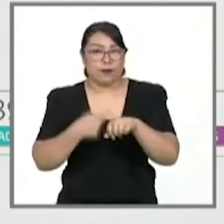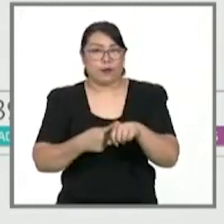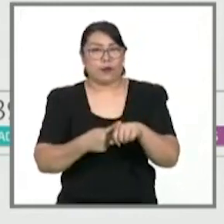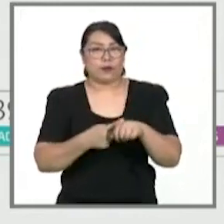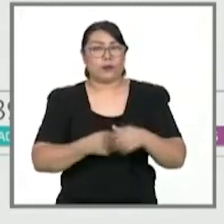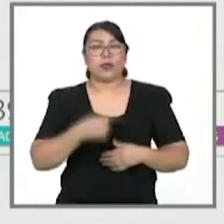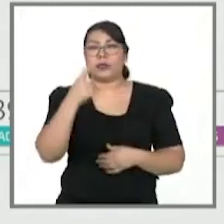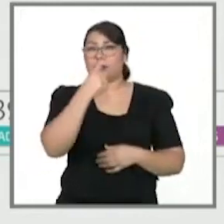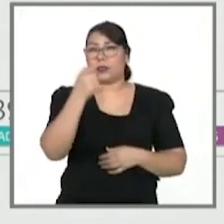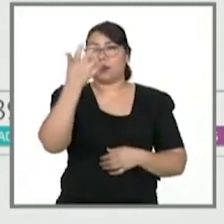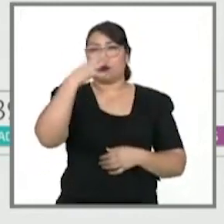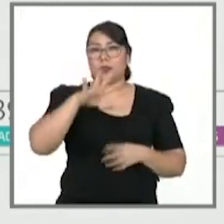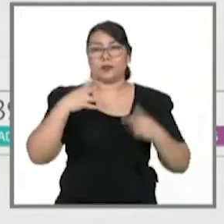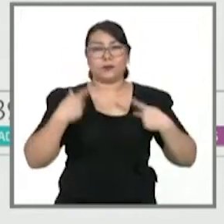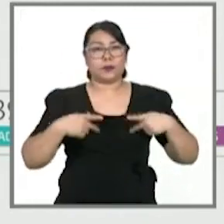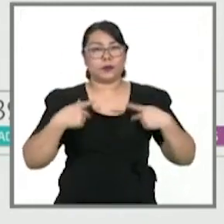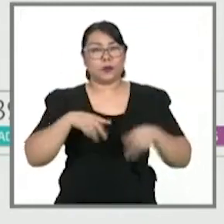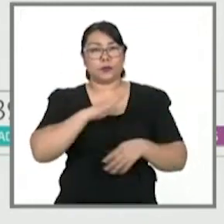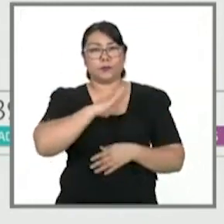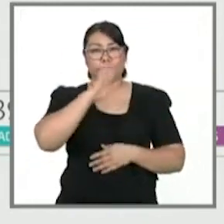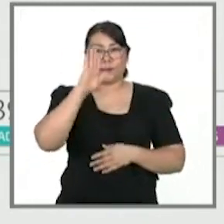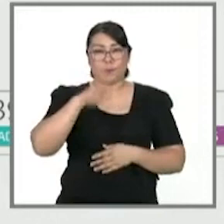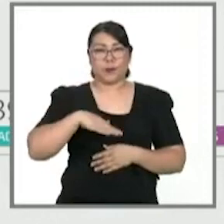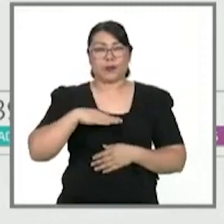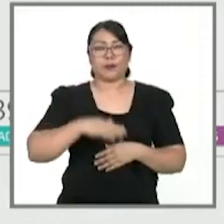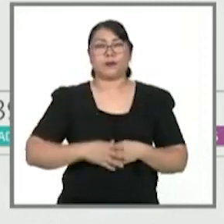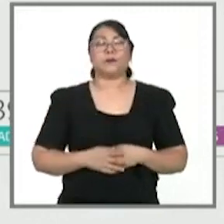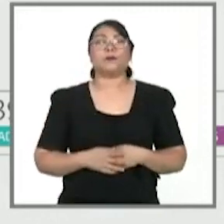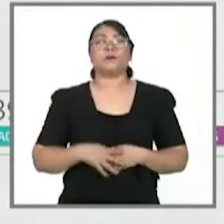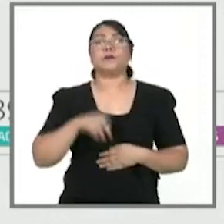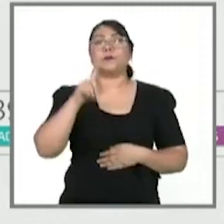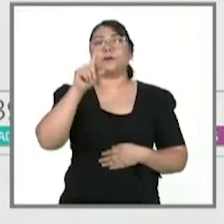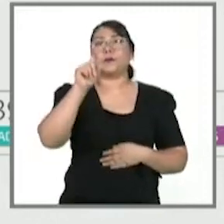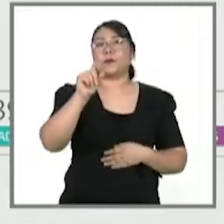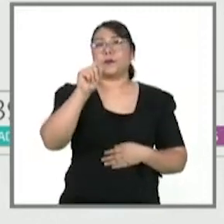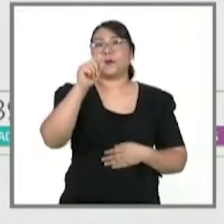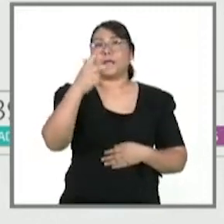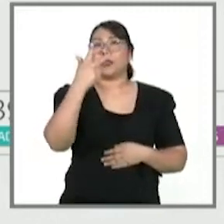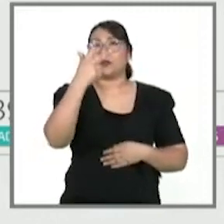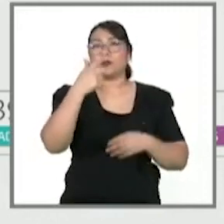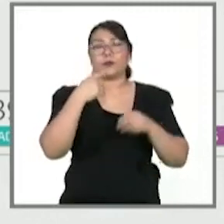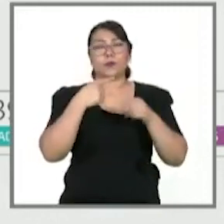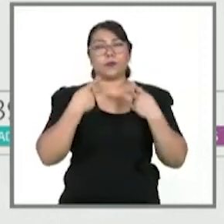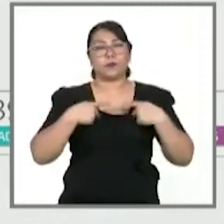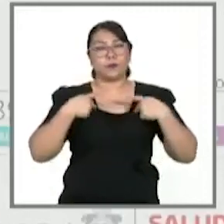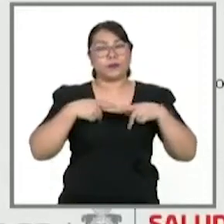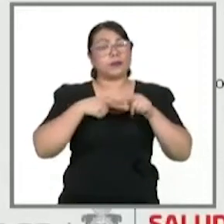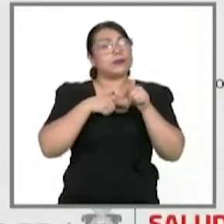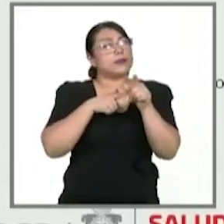lamentablemente 110 defunciones y al momento 28 casos activos.